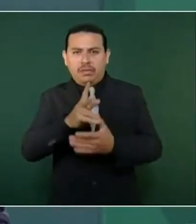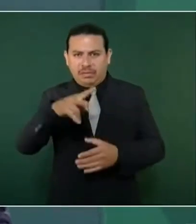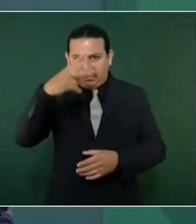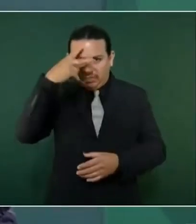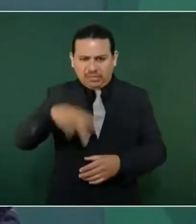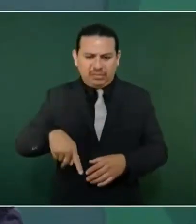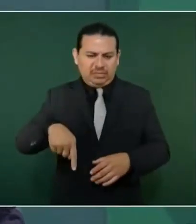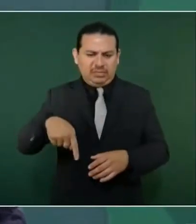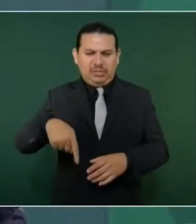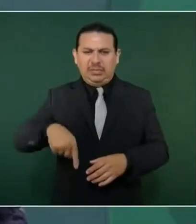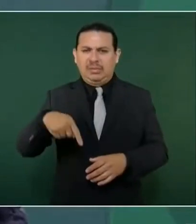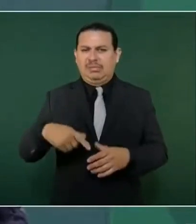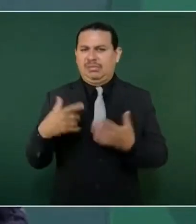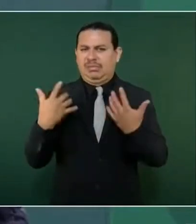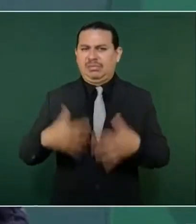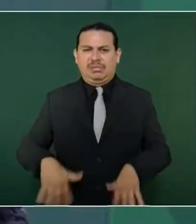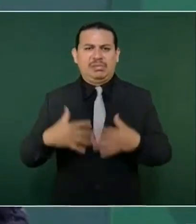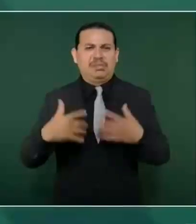legislador